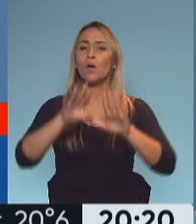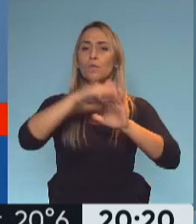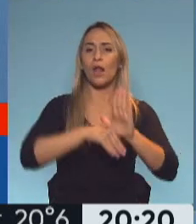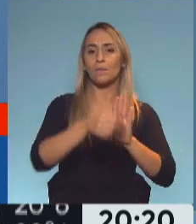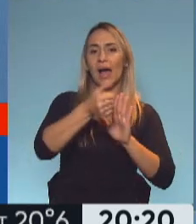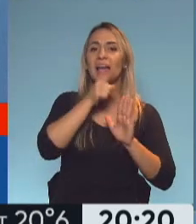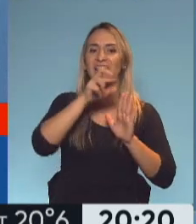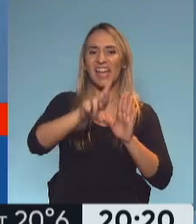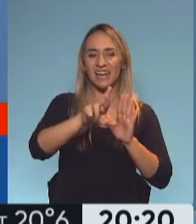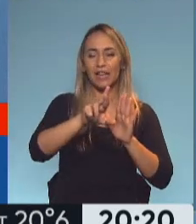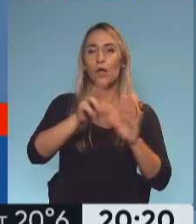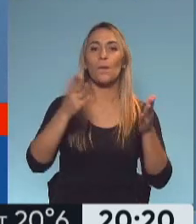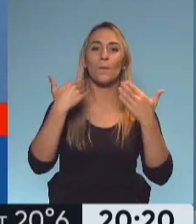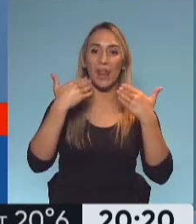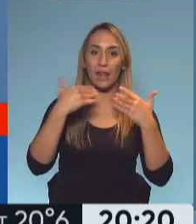durante todo enero.